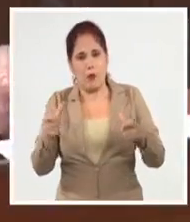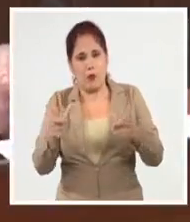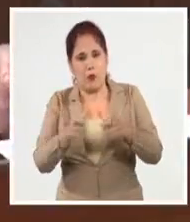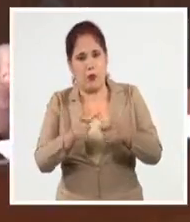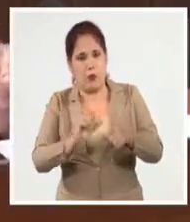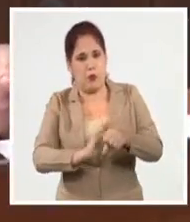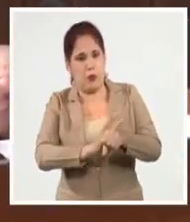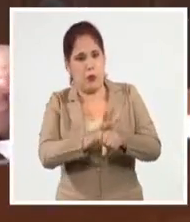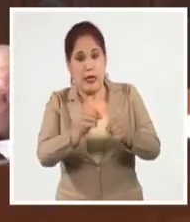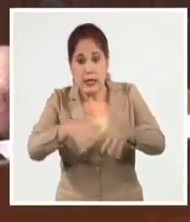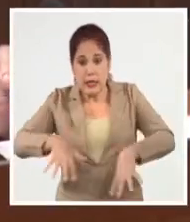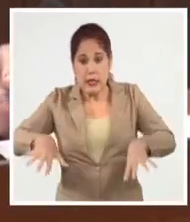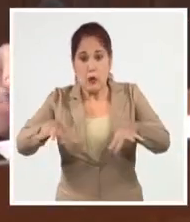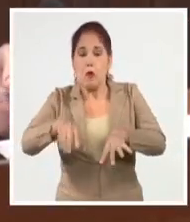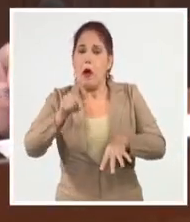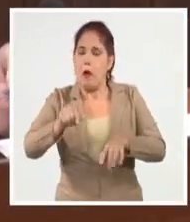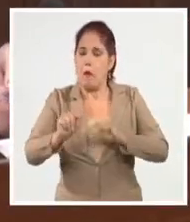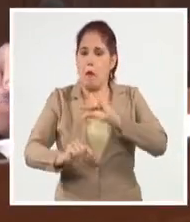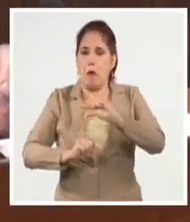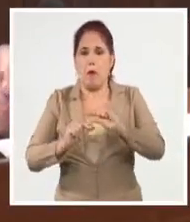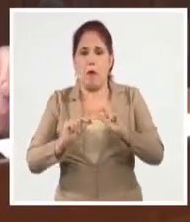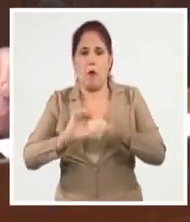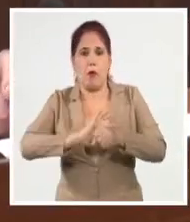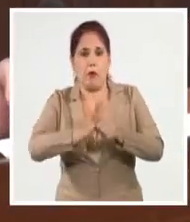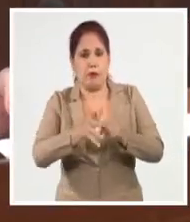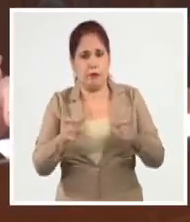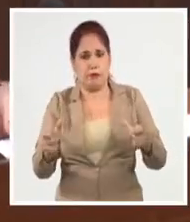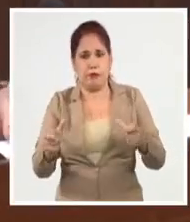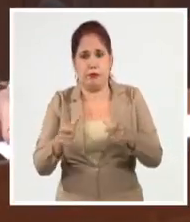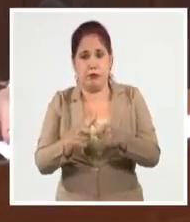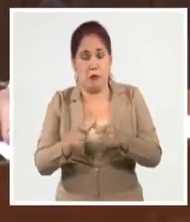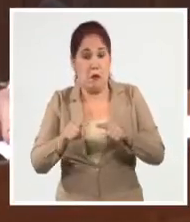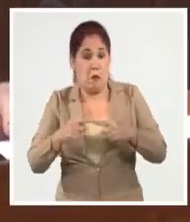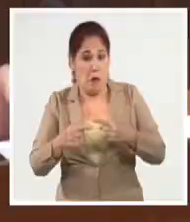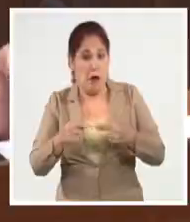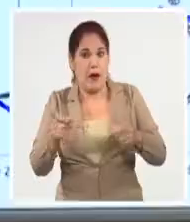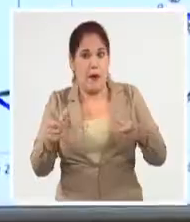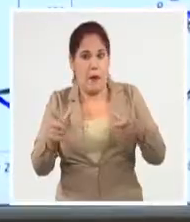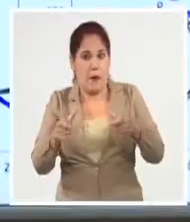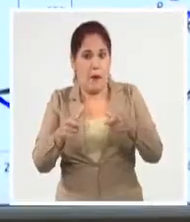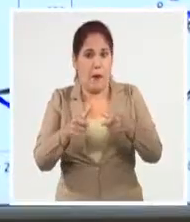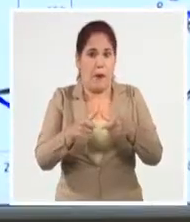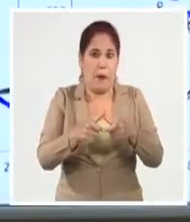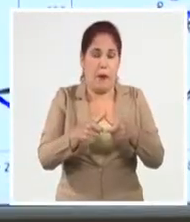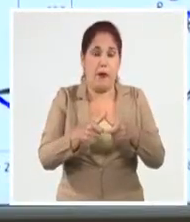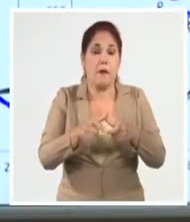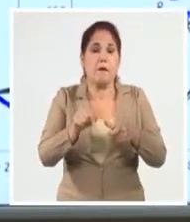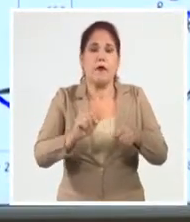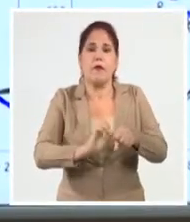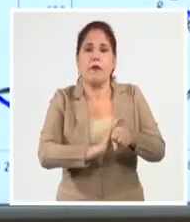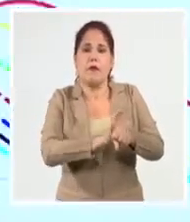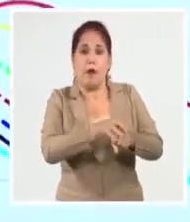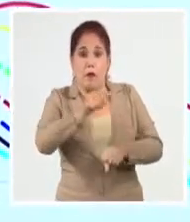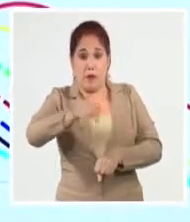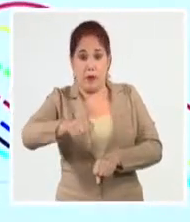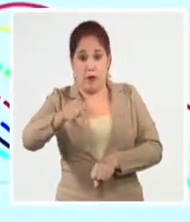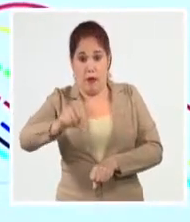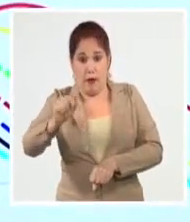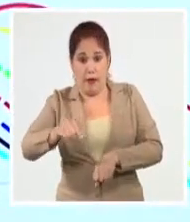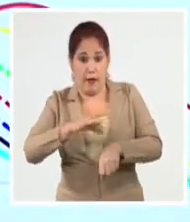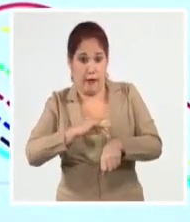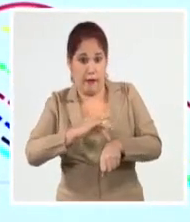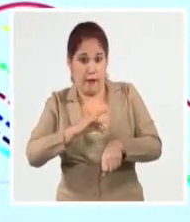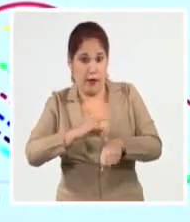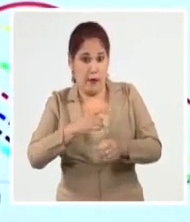medio de la compleja situación epidemiológica que vive el país, porque ha decrecido la incidencia del virus y los casos activos con respecto